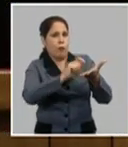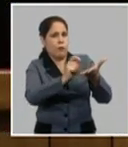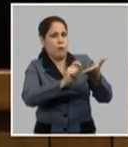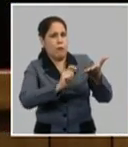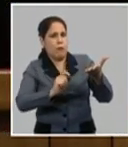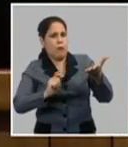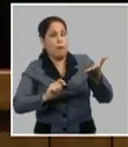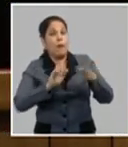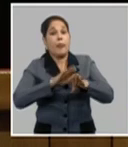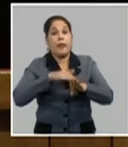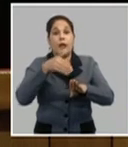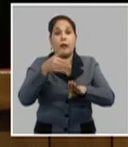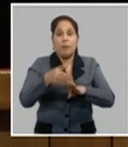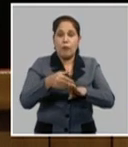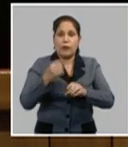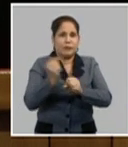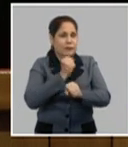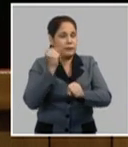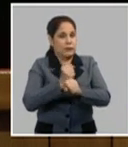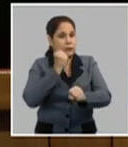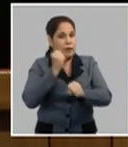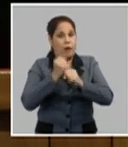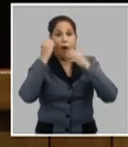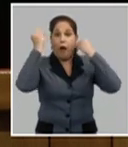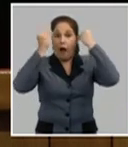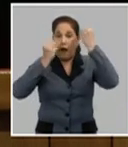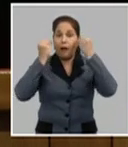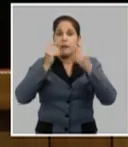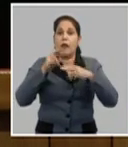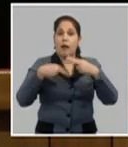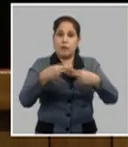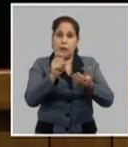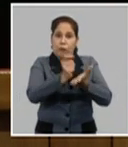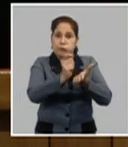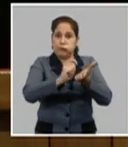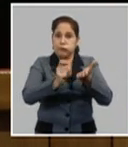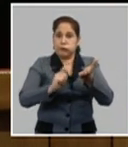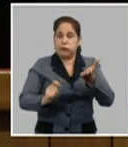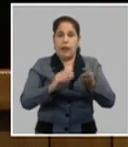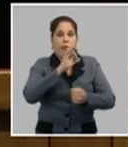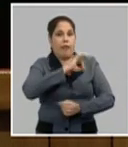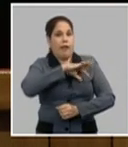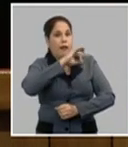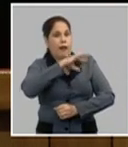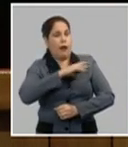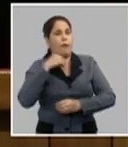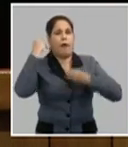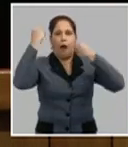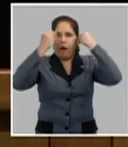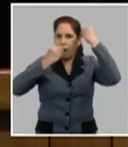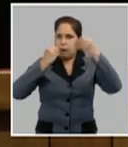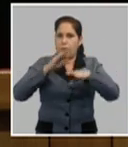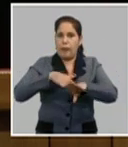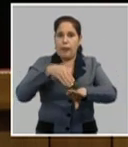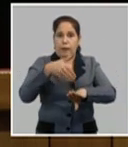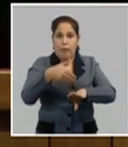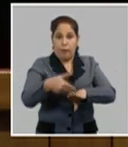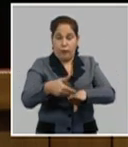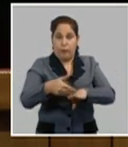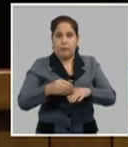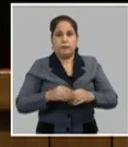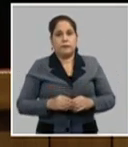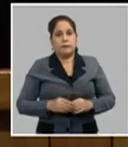que después de un arduo trabajo en su elaboración, los delegados analizarán una vez más